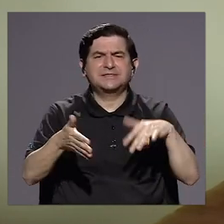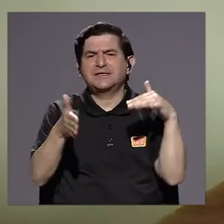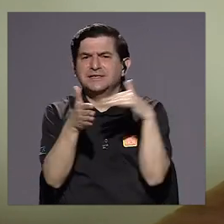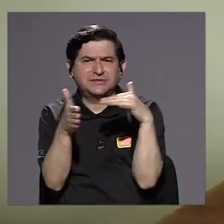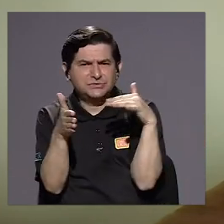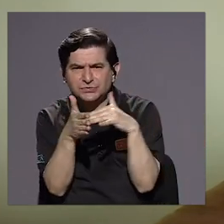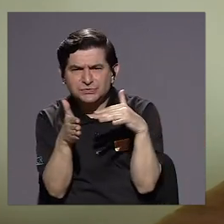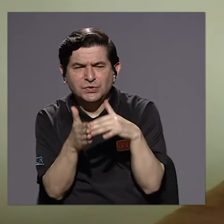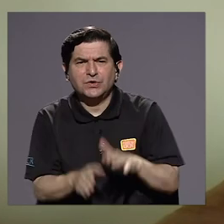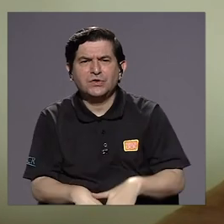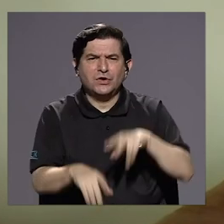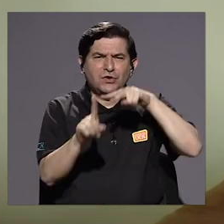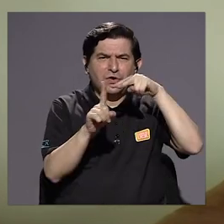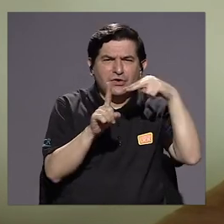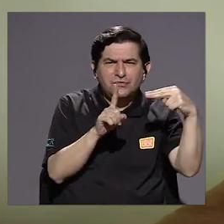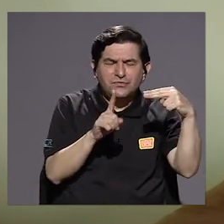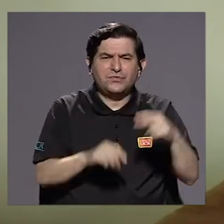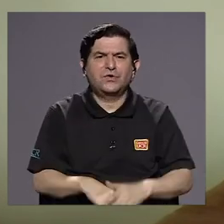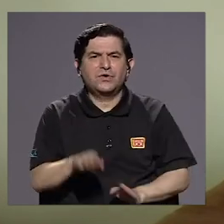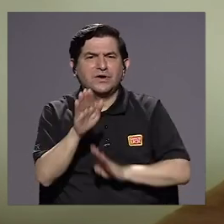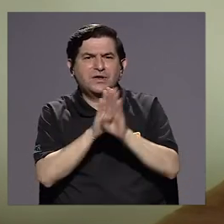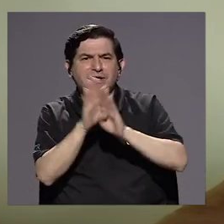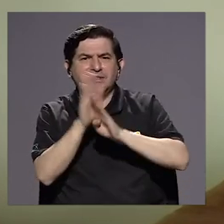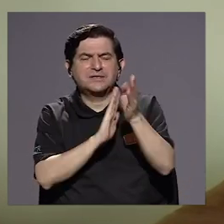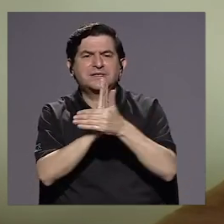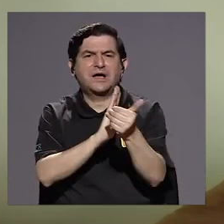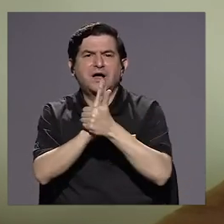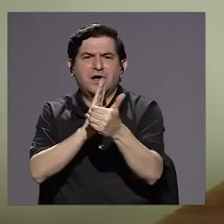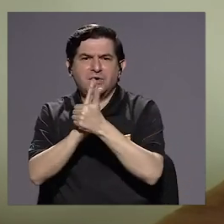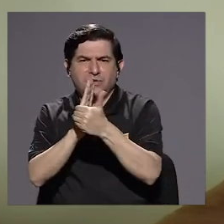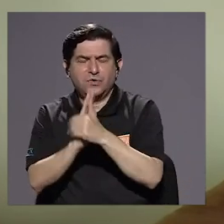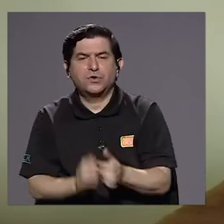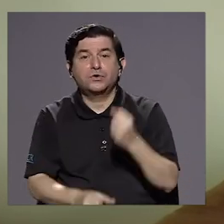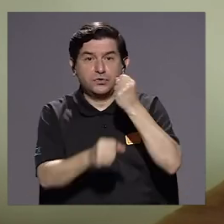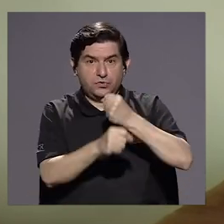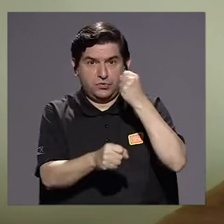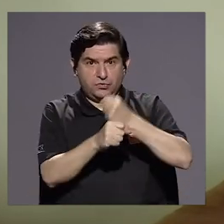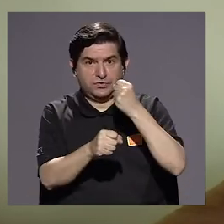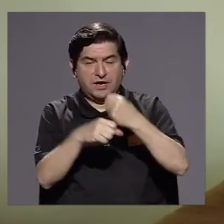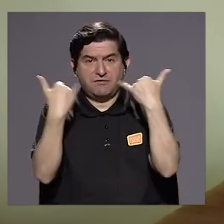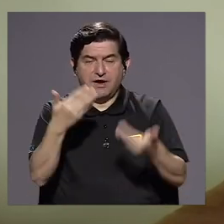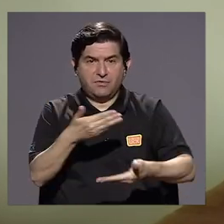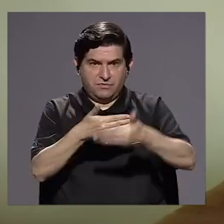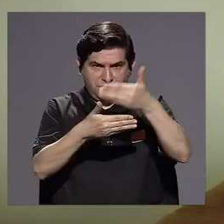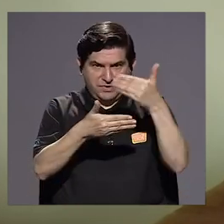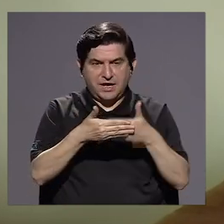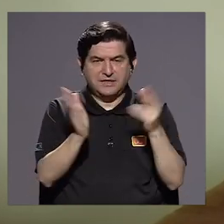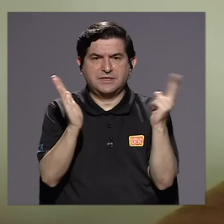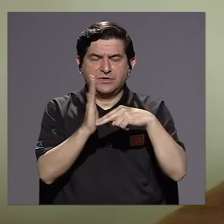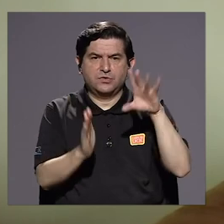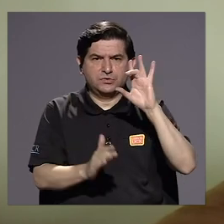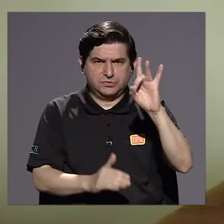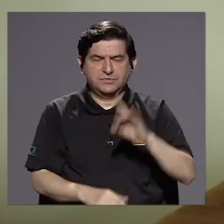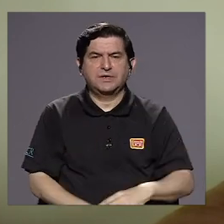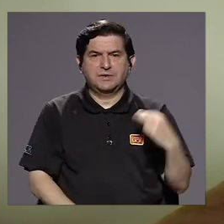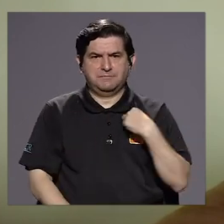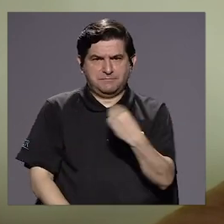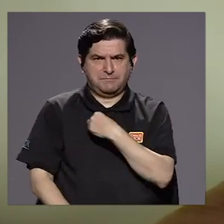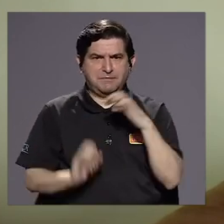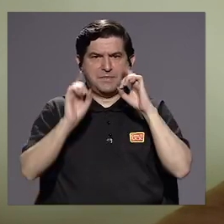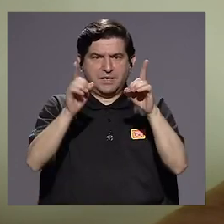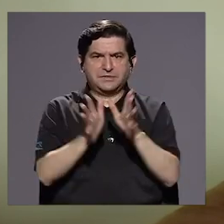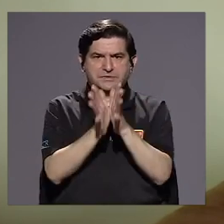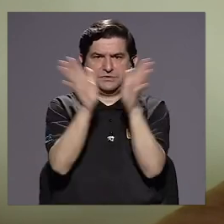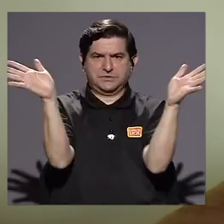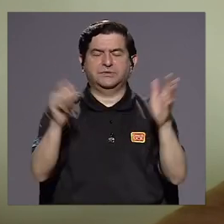estudio, con un enfoque sobre el desarrollo por habilidades, un esfuerzo que se venía haciendo desde el 2008 en el Ministerio de Educación